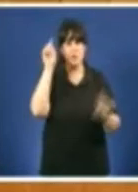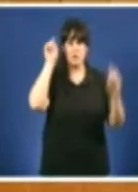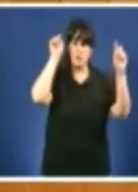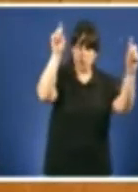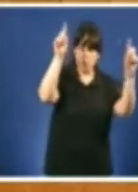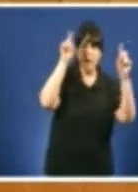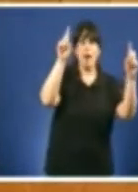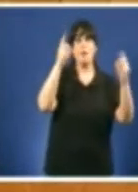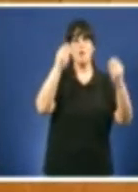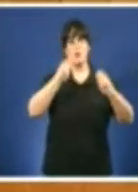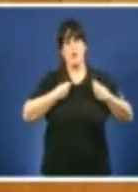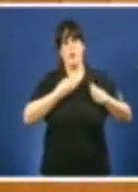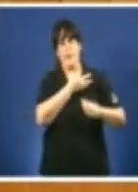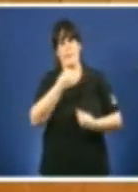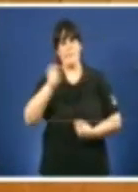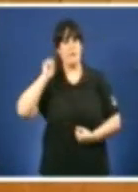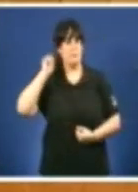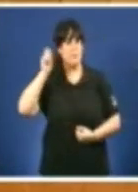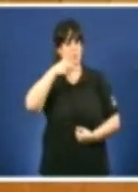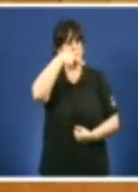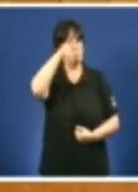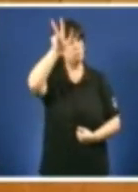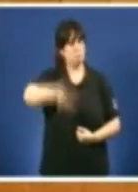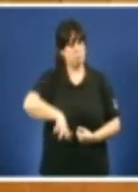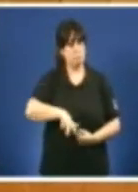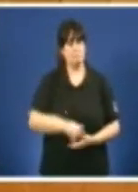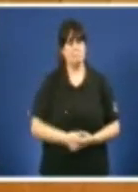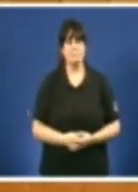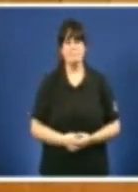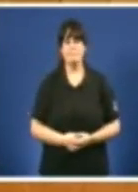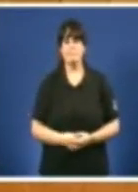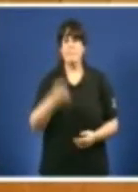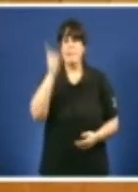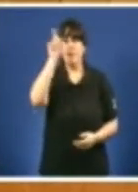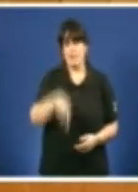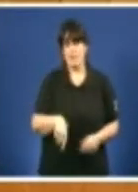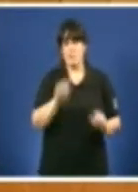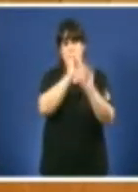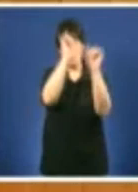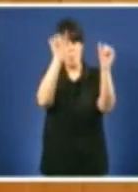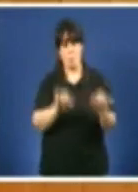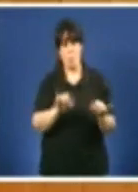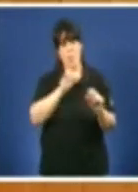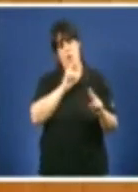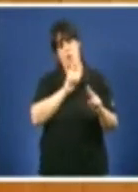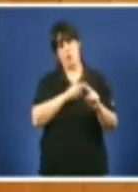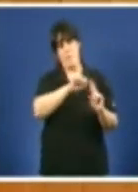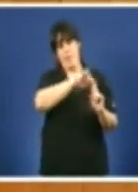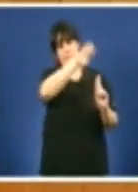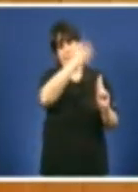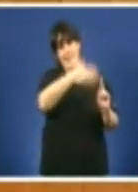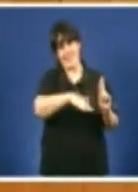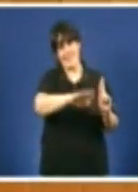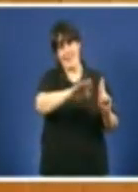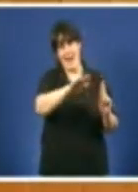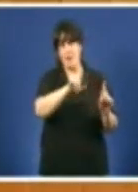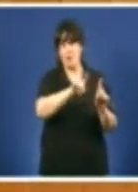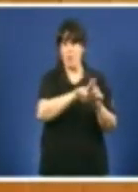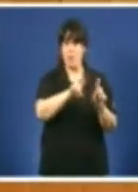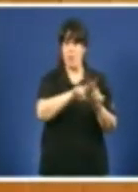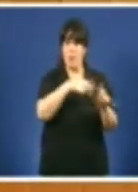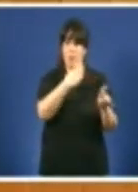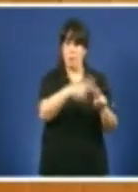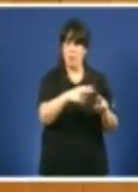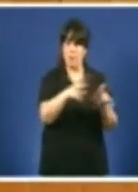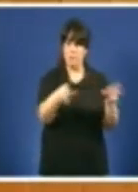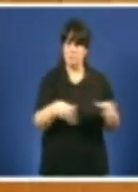pensións Está incerta no que se deu por chamar o modelo mediterráneo con políticas sociais menos desenroladas,